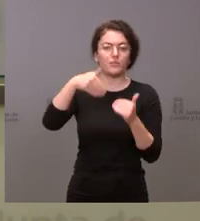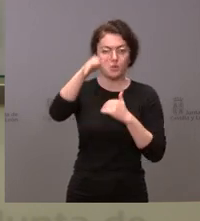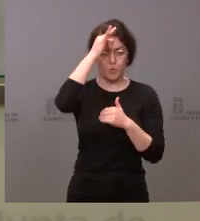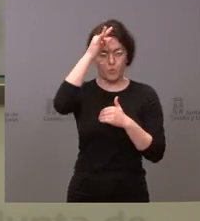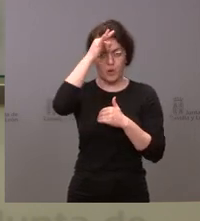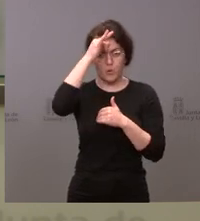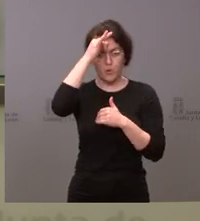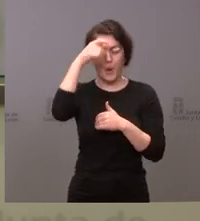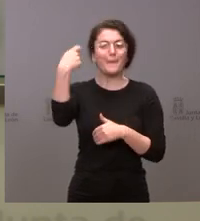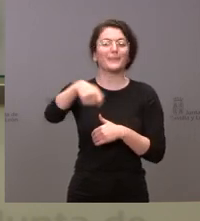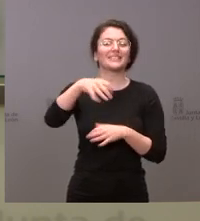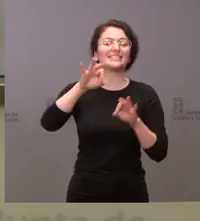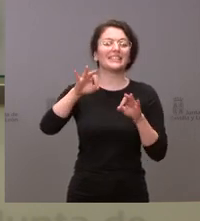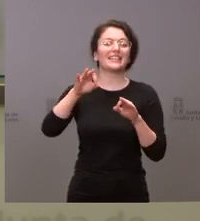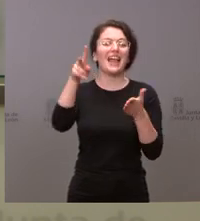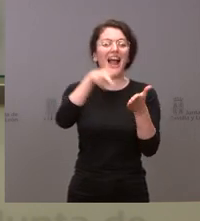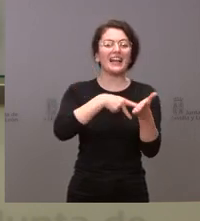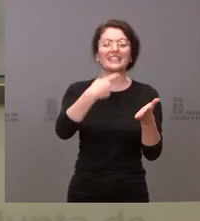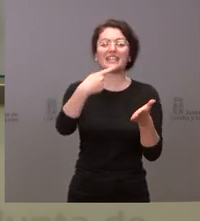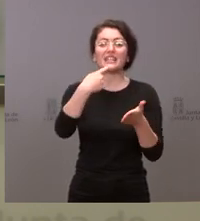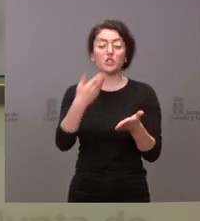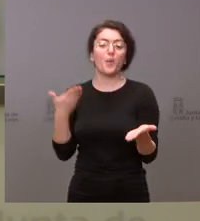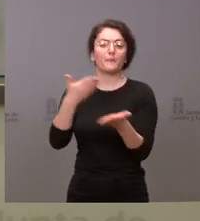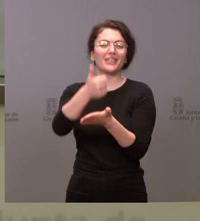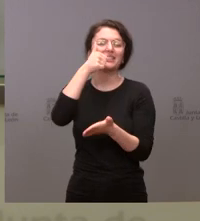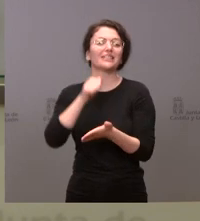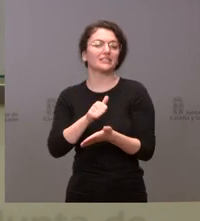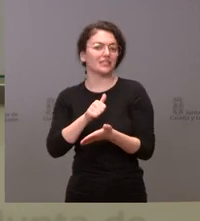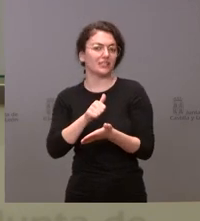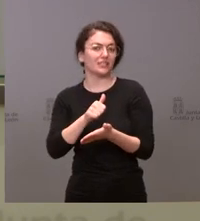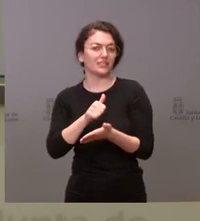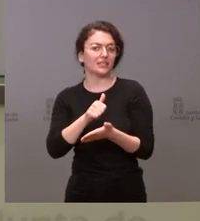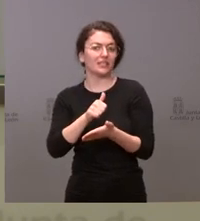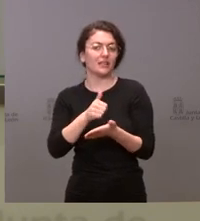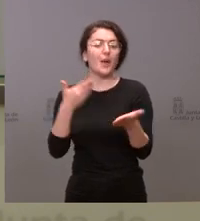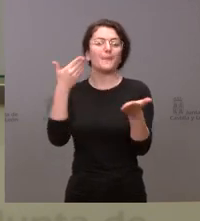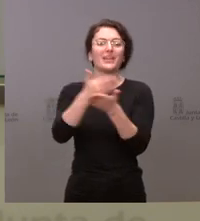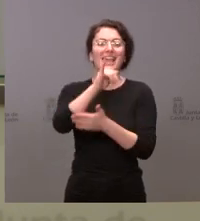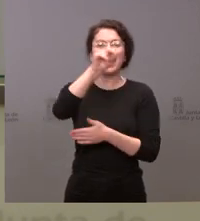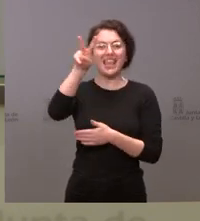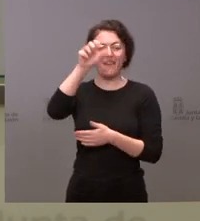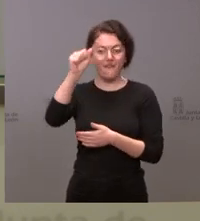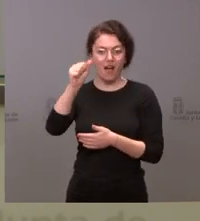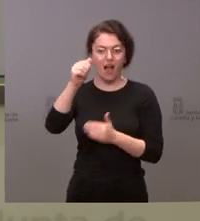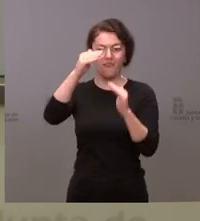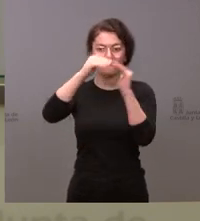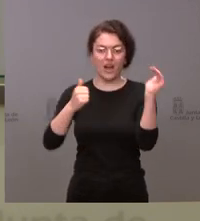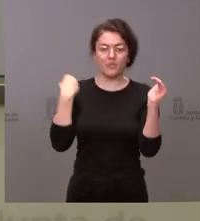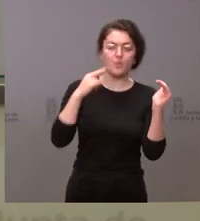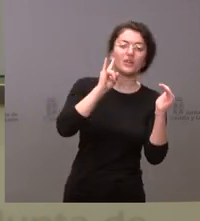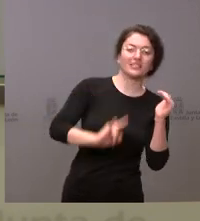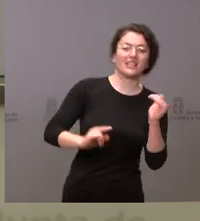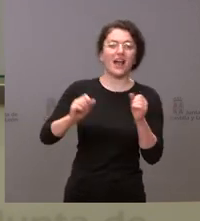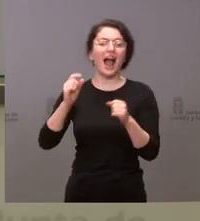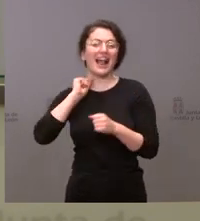El presidente de Galicia ha dicho que pedirá a Sánchez, entre otras cosas, bajar el IVA de la electricidad y del gas. No sé si Castilla y León